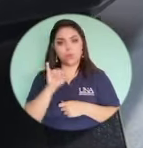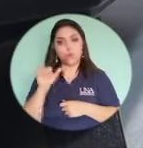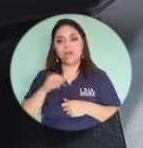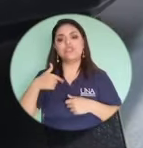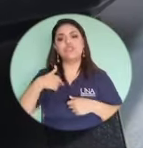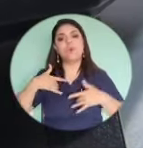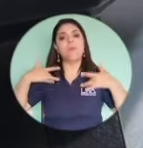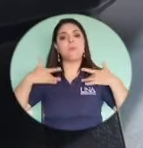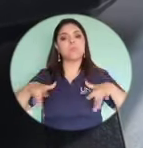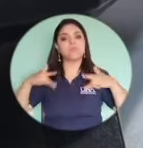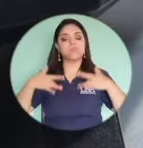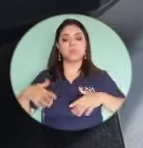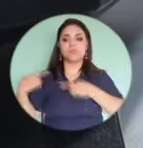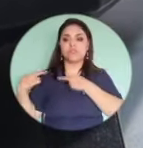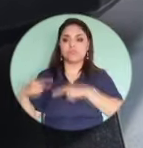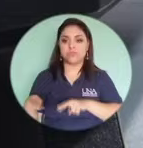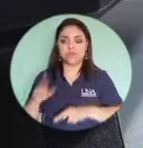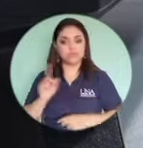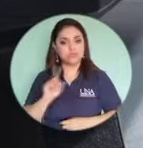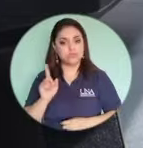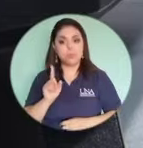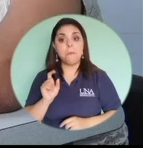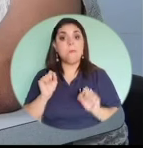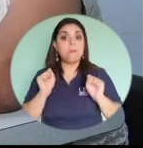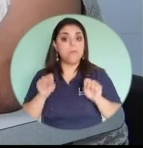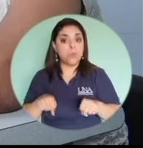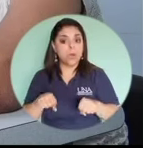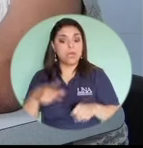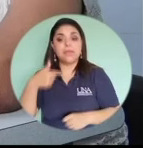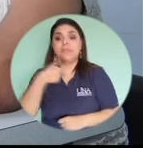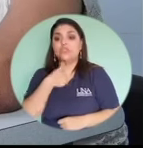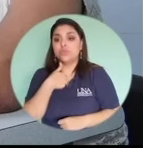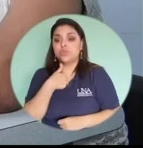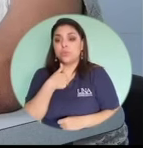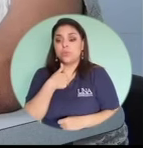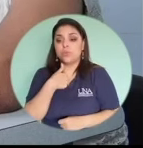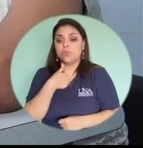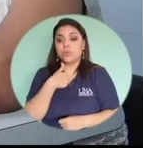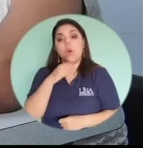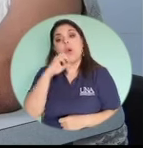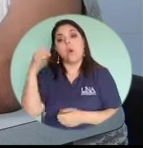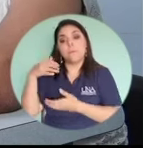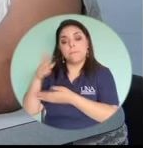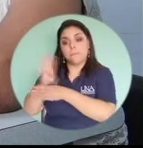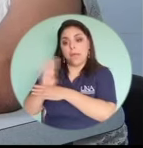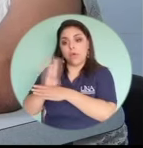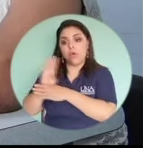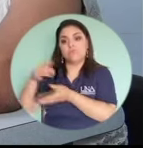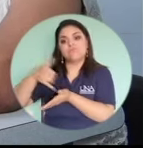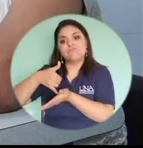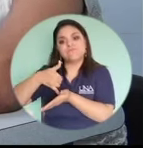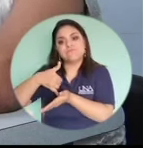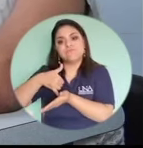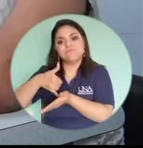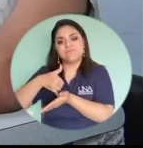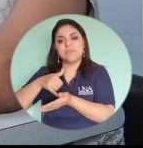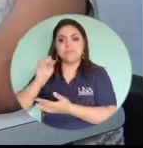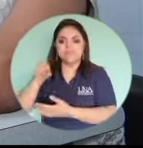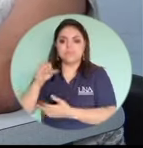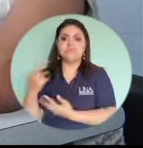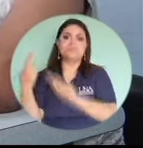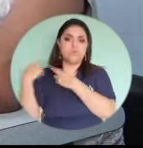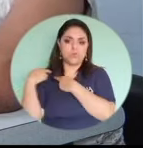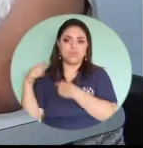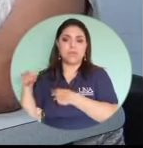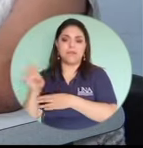de de responsabilidad y así fue por vulnerabilidad por parte del del del banco ahí